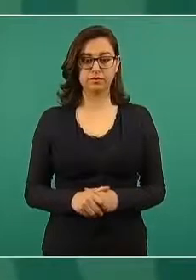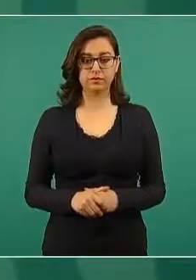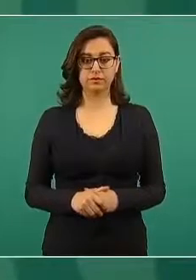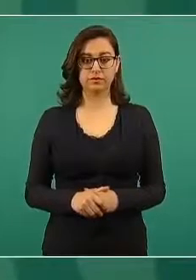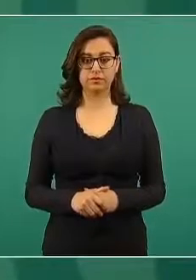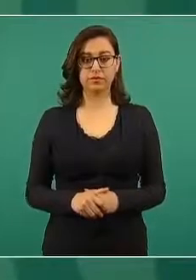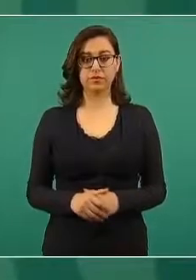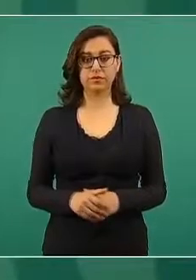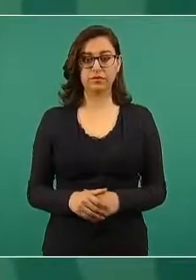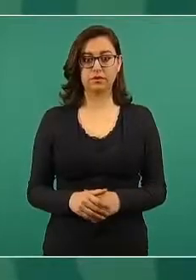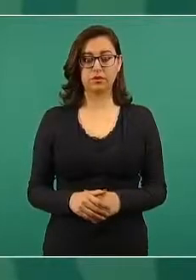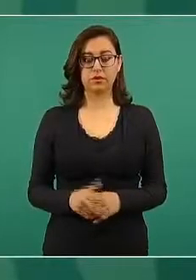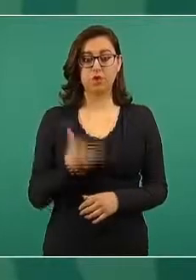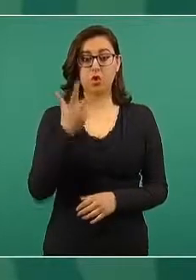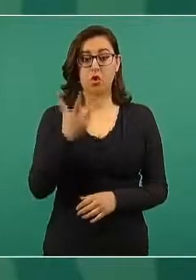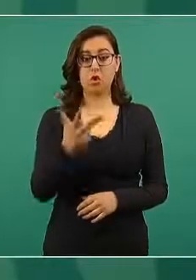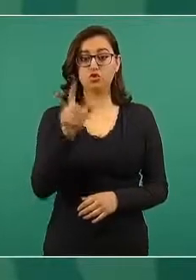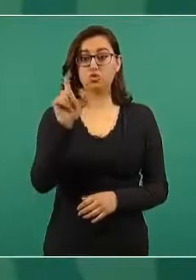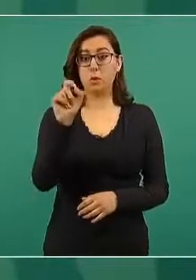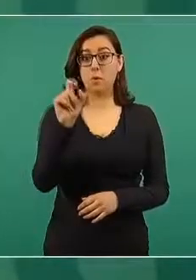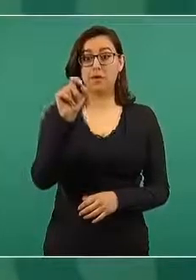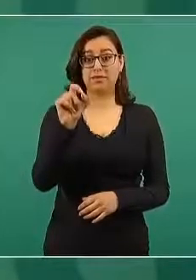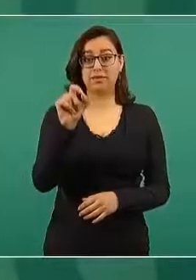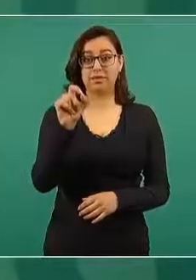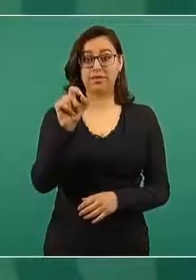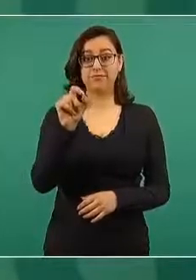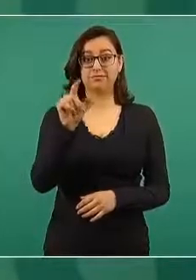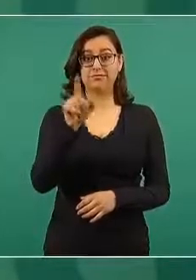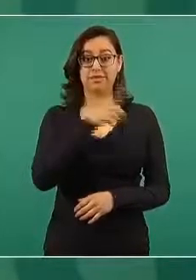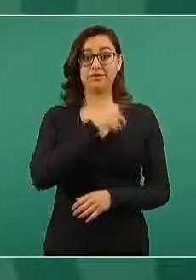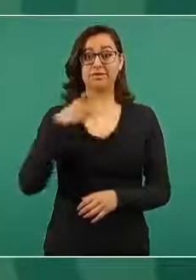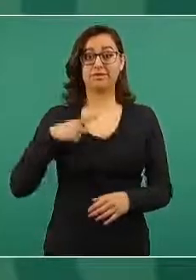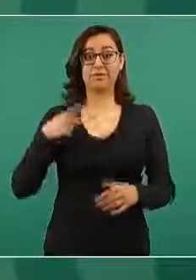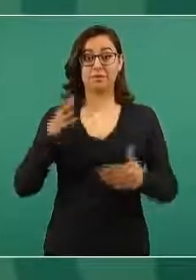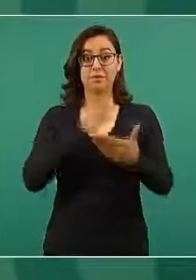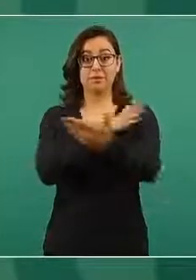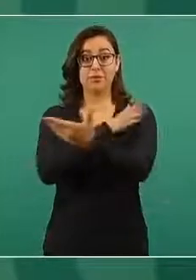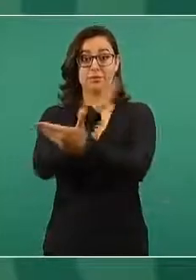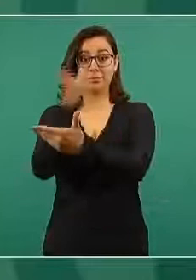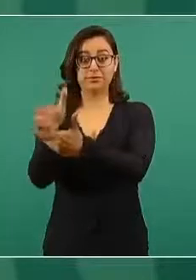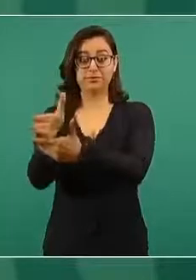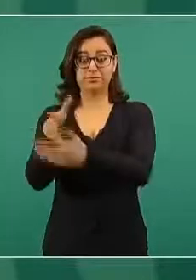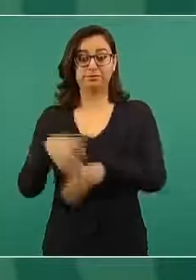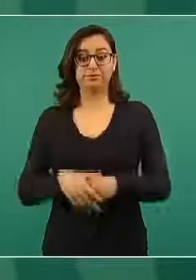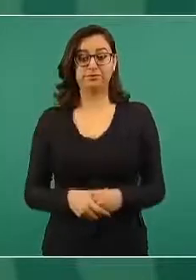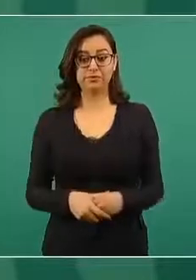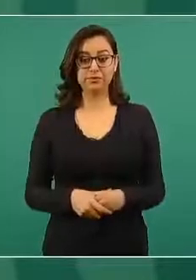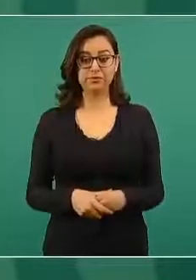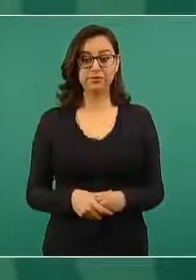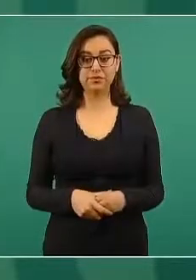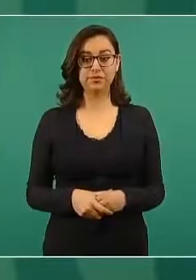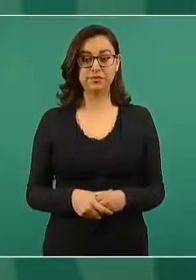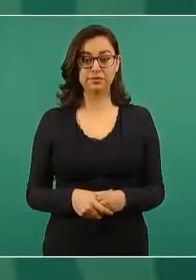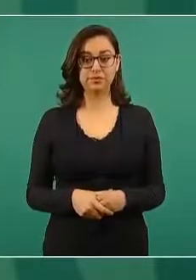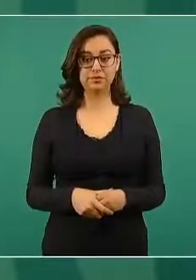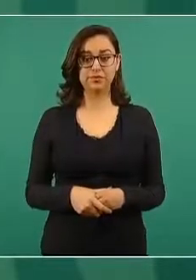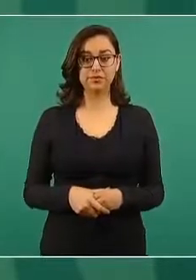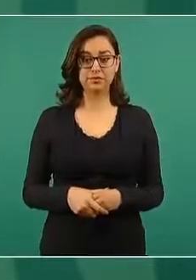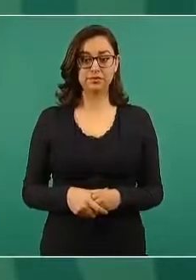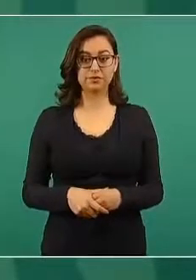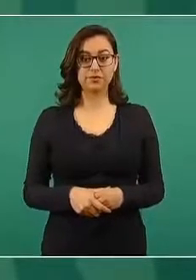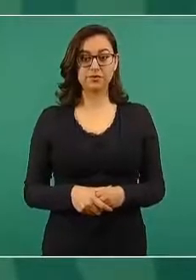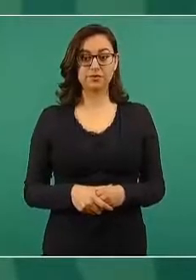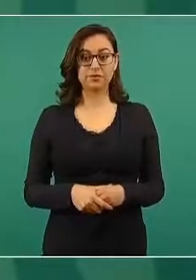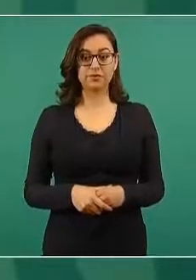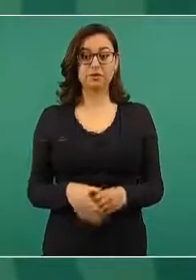de la mañana. Nos da tiempo para informarles de